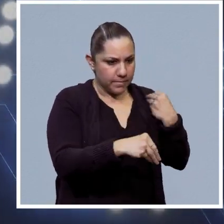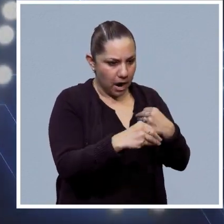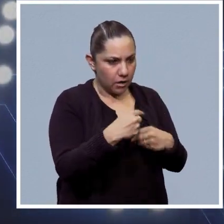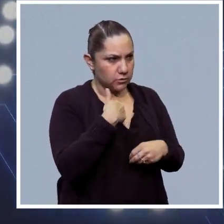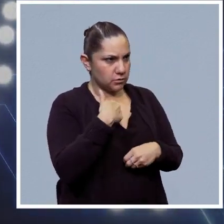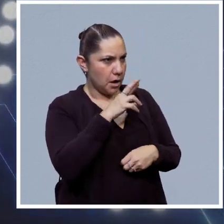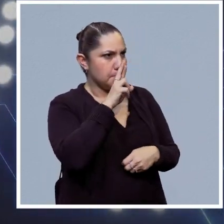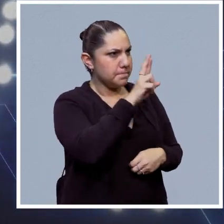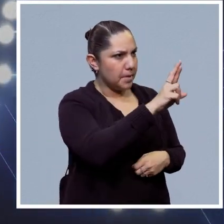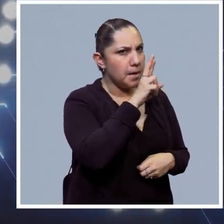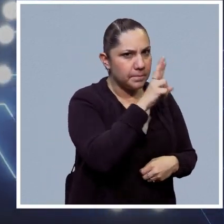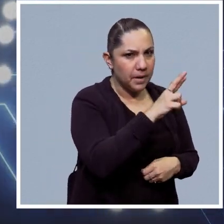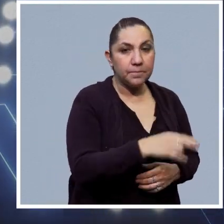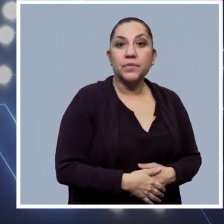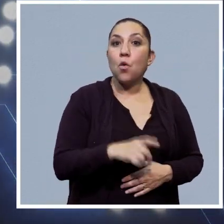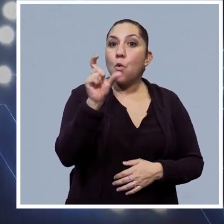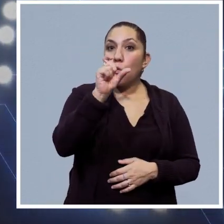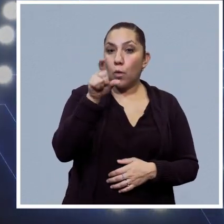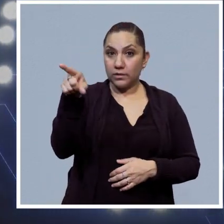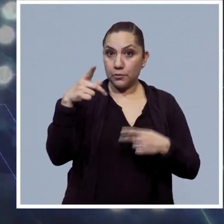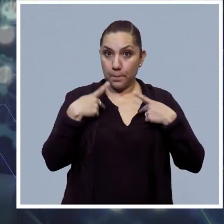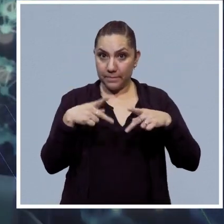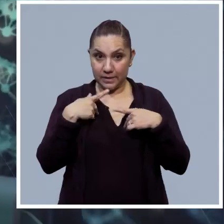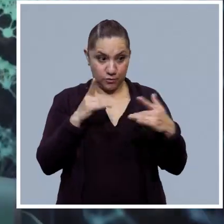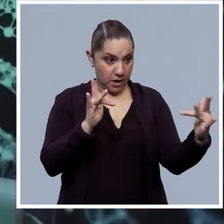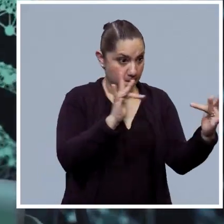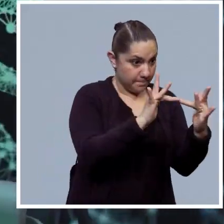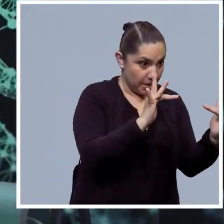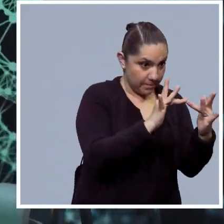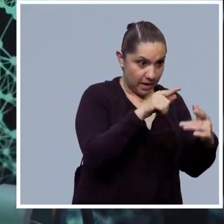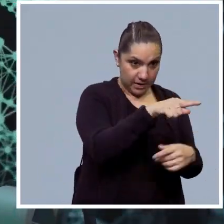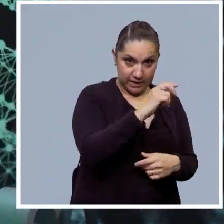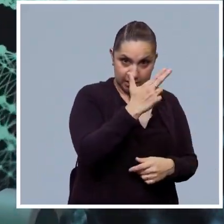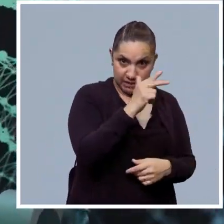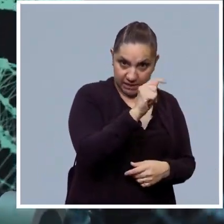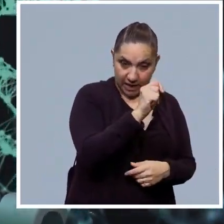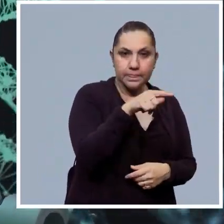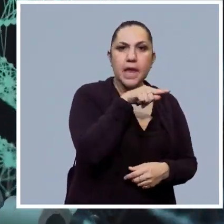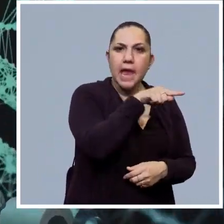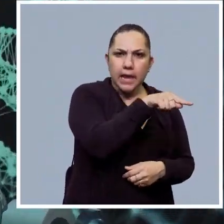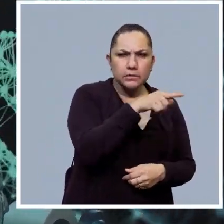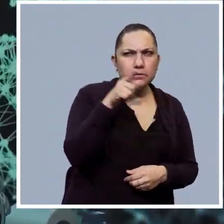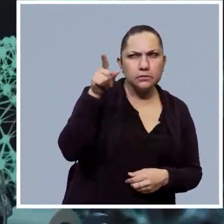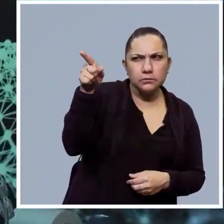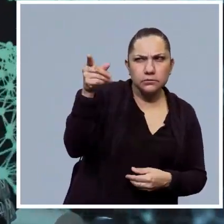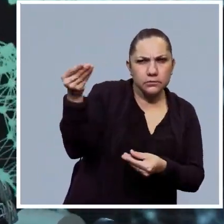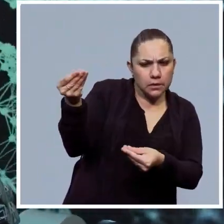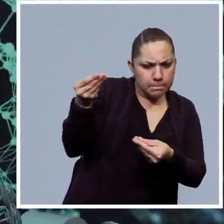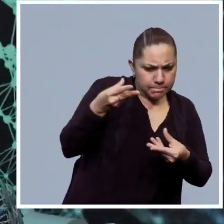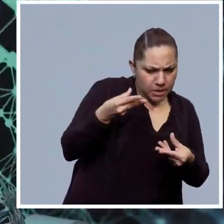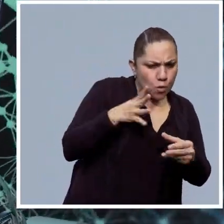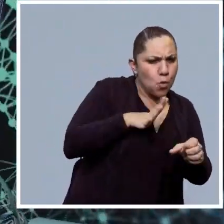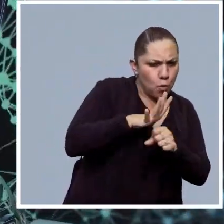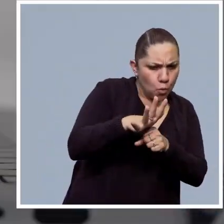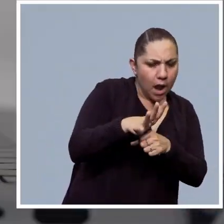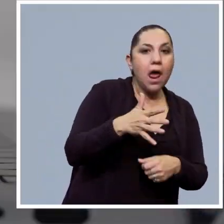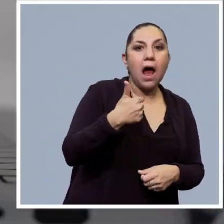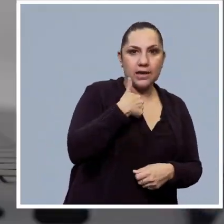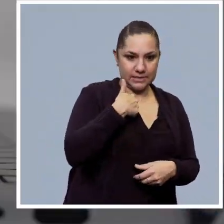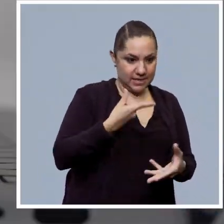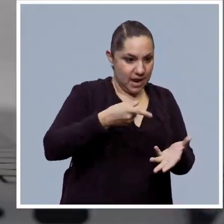similares a las que una persona podría dar. Cuando un usuario interactúa con GPT chat, el modelo analiza el texto de entrada